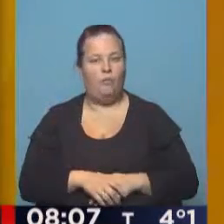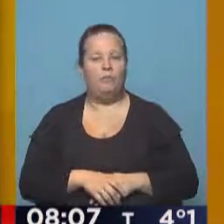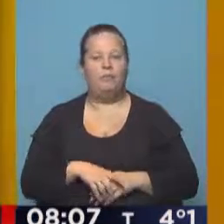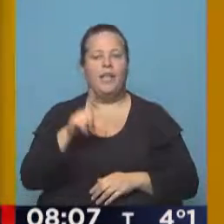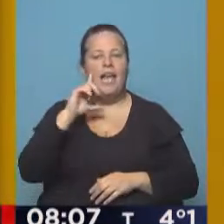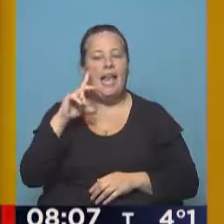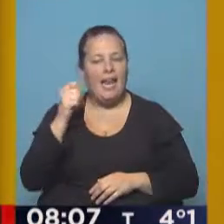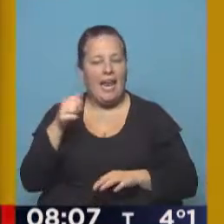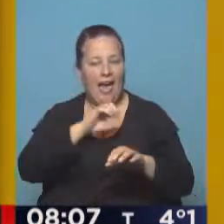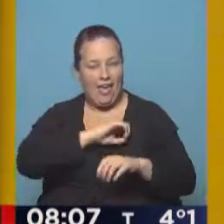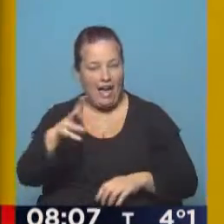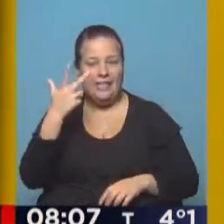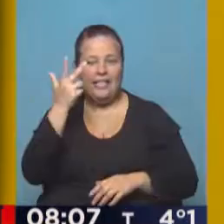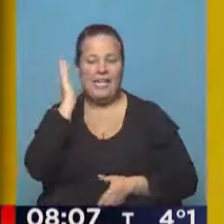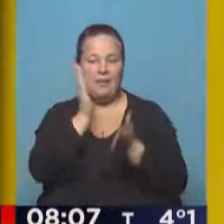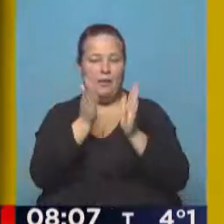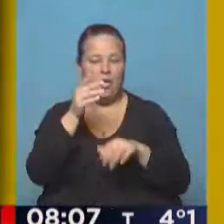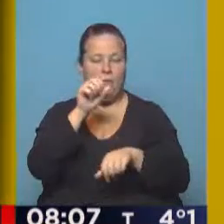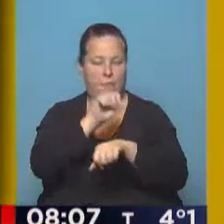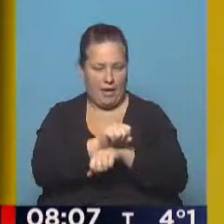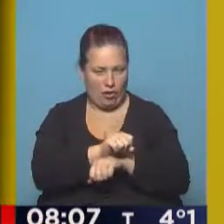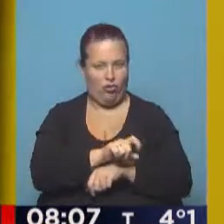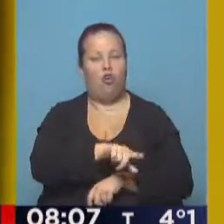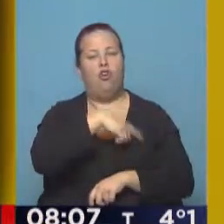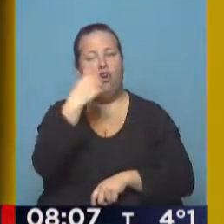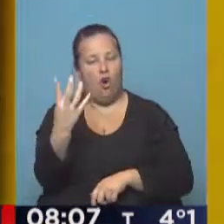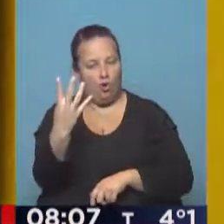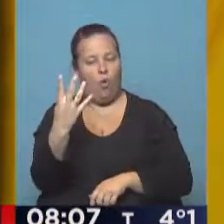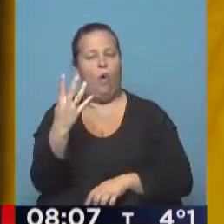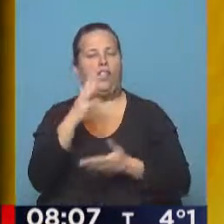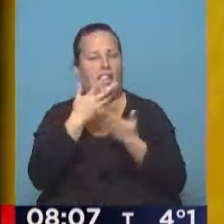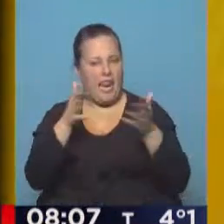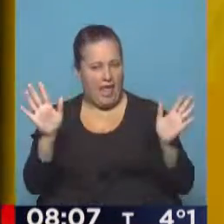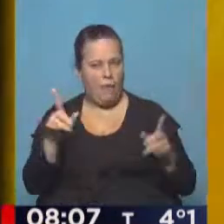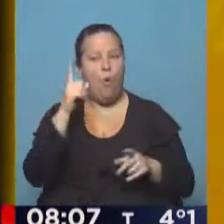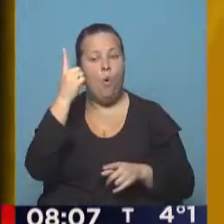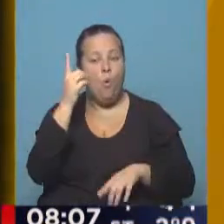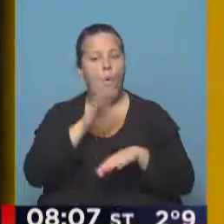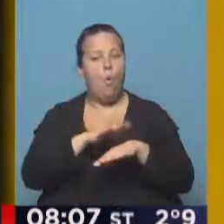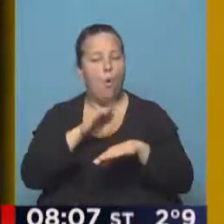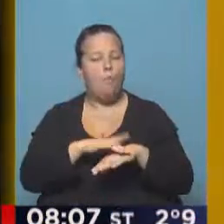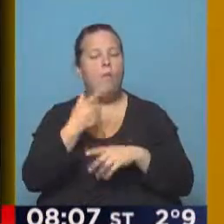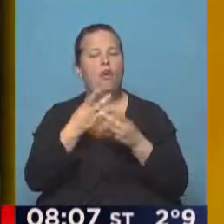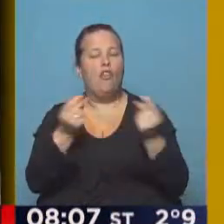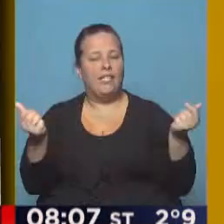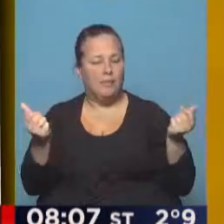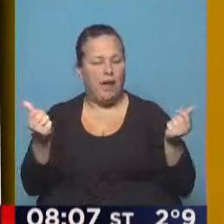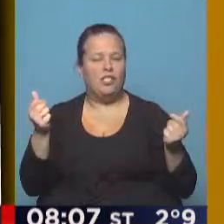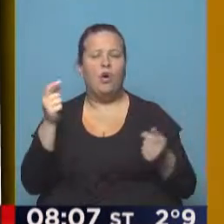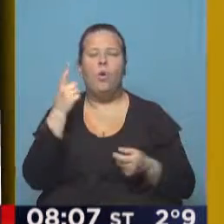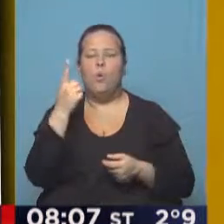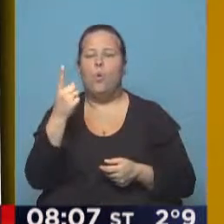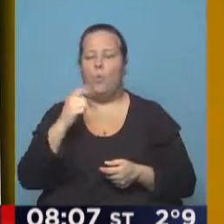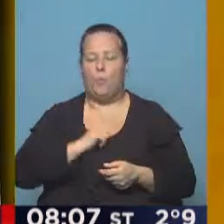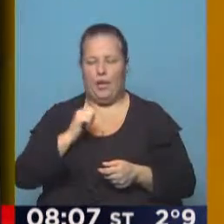Agrarias, tres represores a prisión. Hubo otros cuatro absueltos, entre ellos un acusado por la desaparición de un